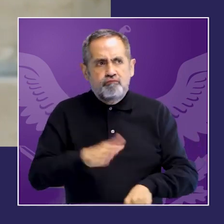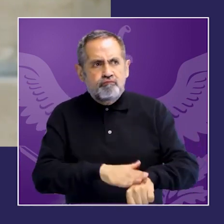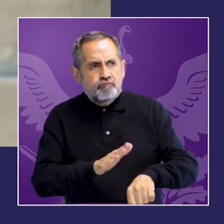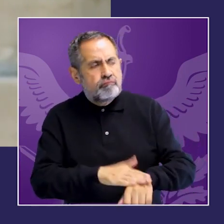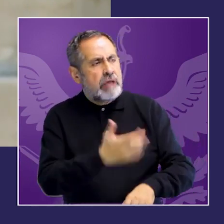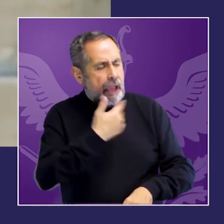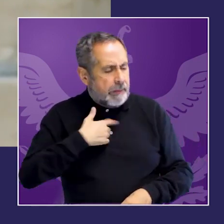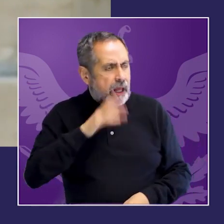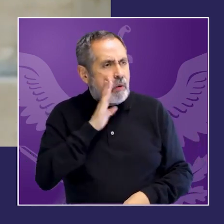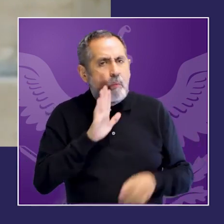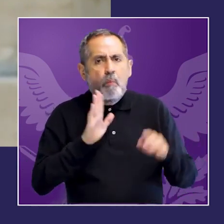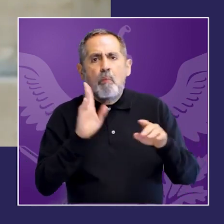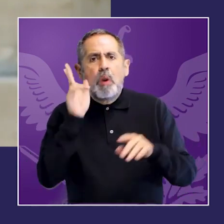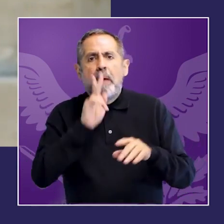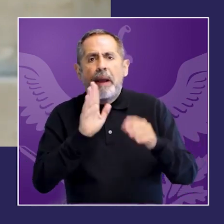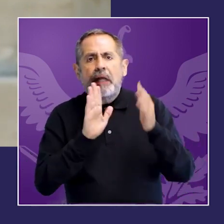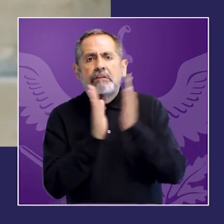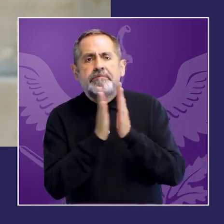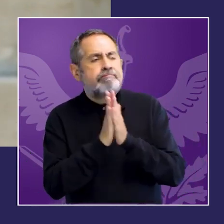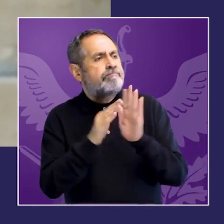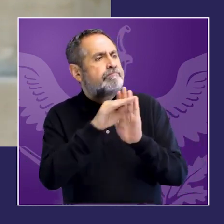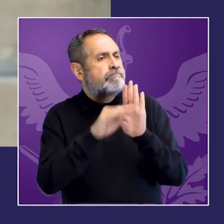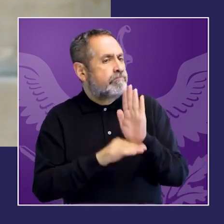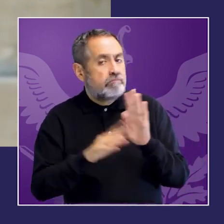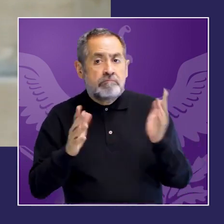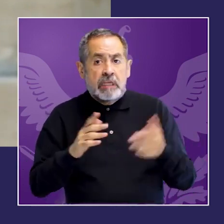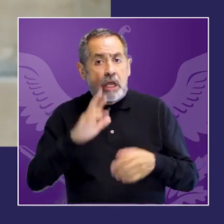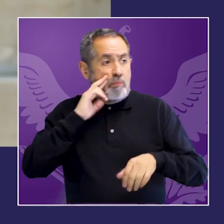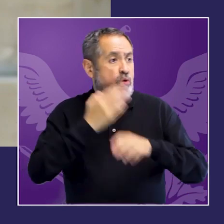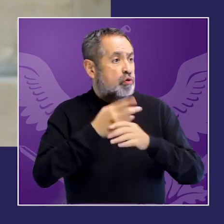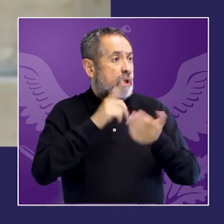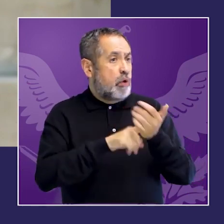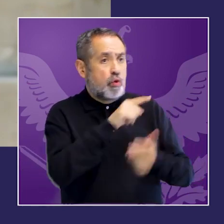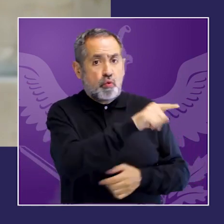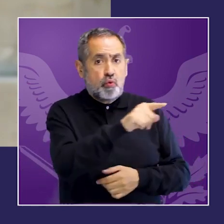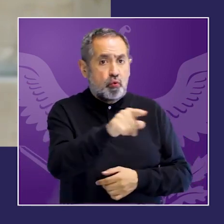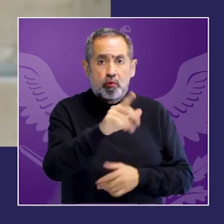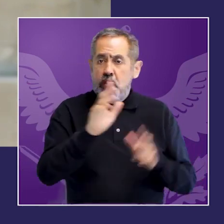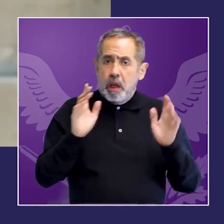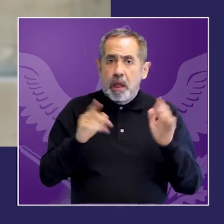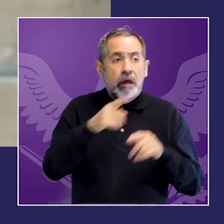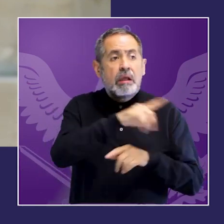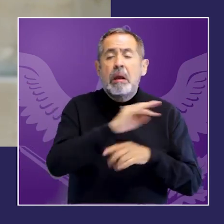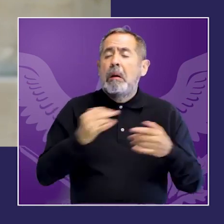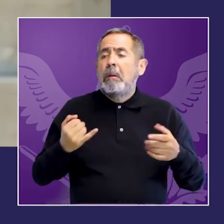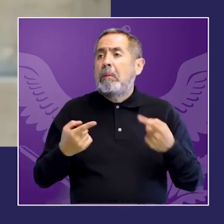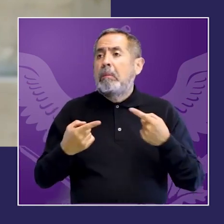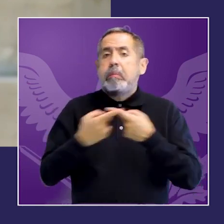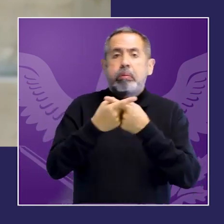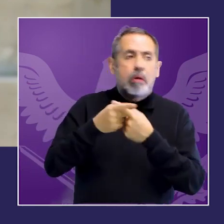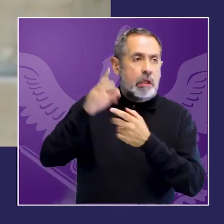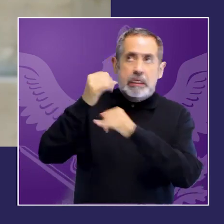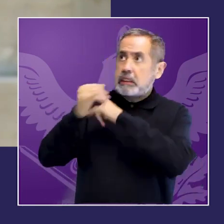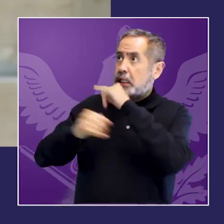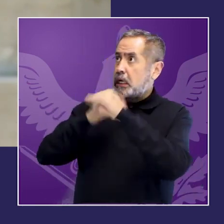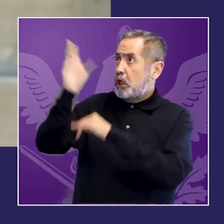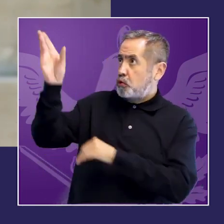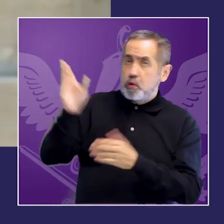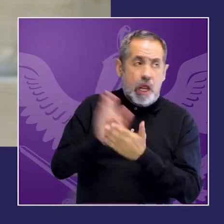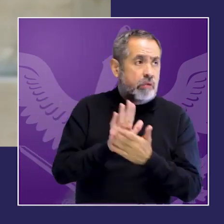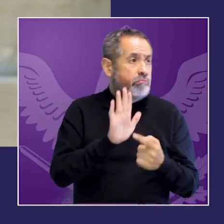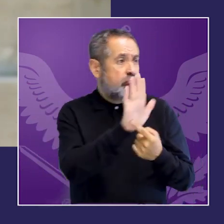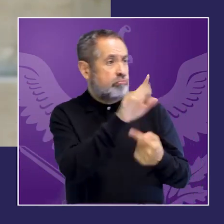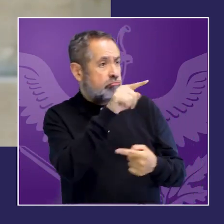contrarias a los estándares internacionales de derechos humanos no puede ser lo mismo aplicar las normas correctamente que no hacerla